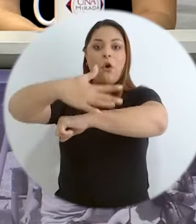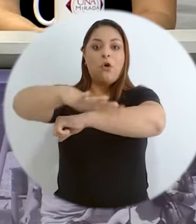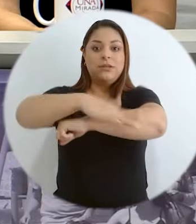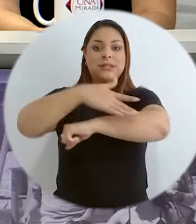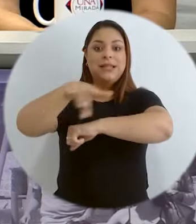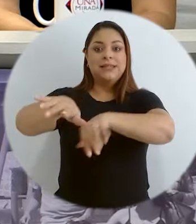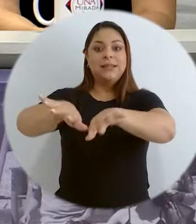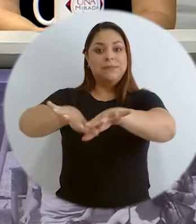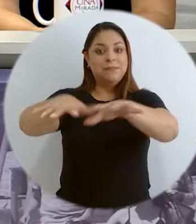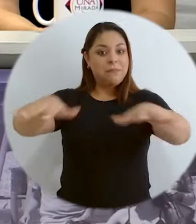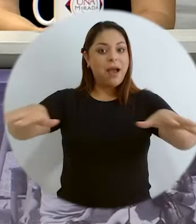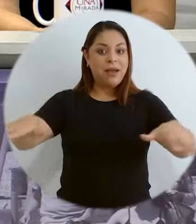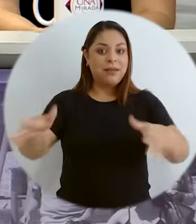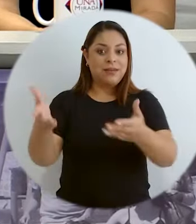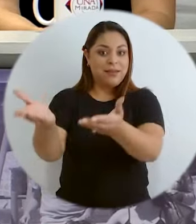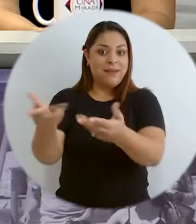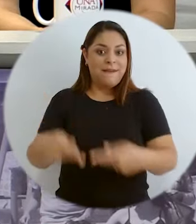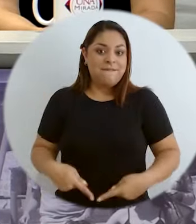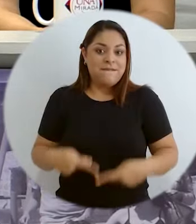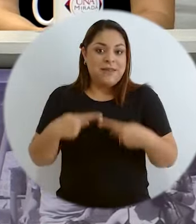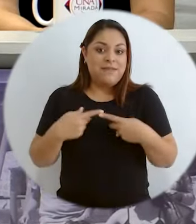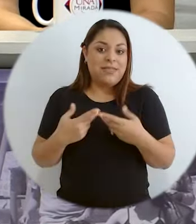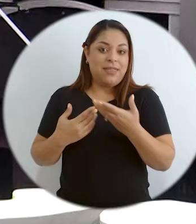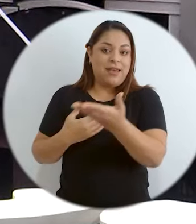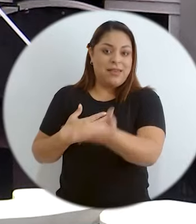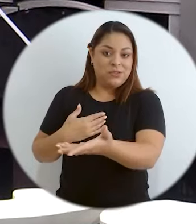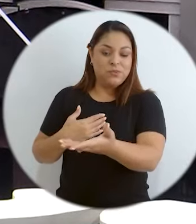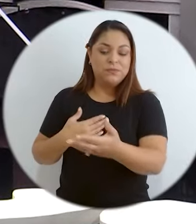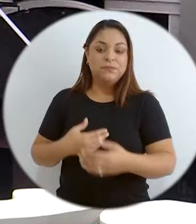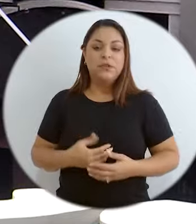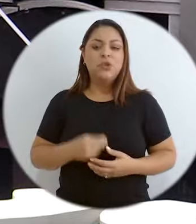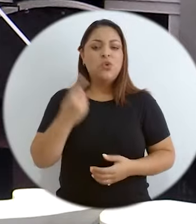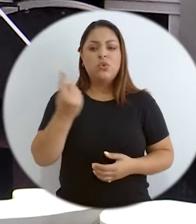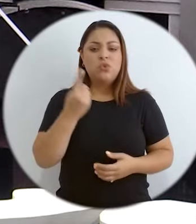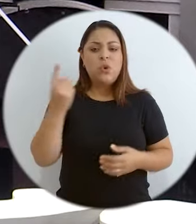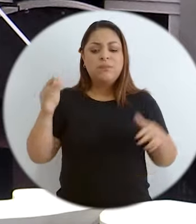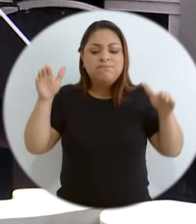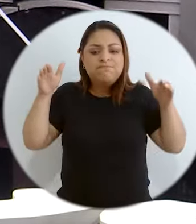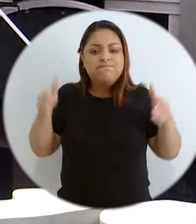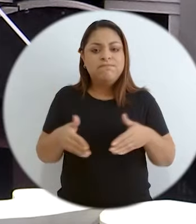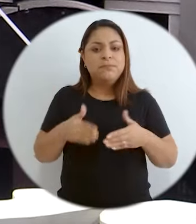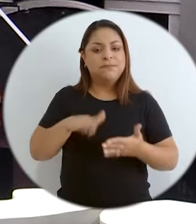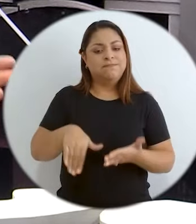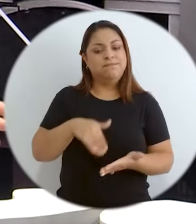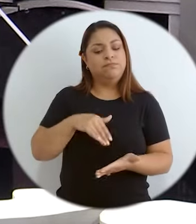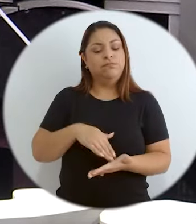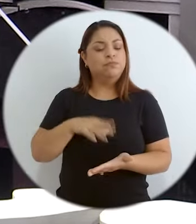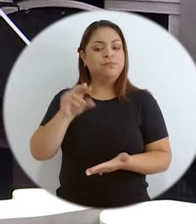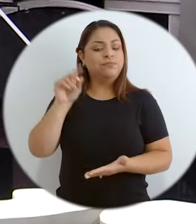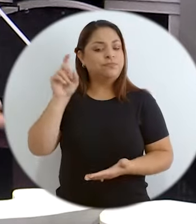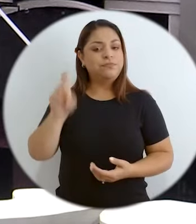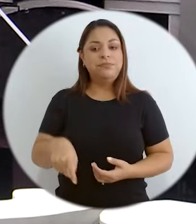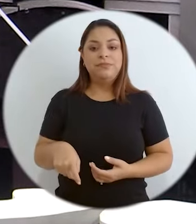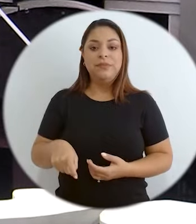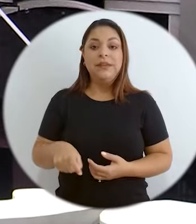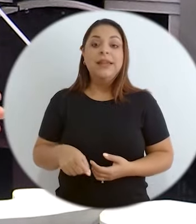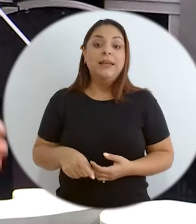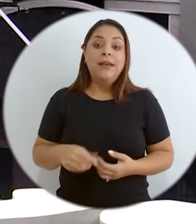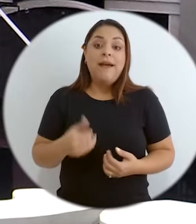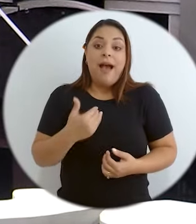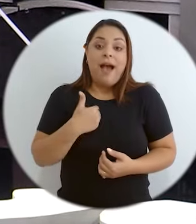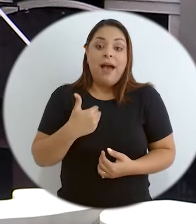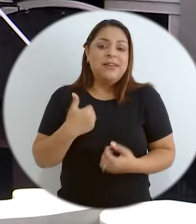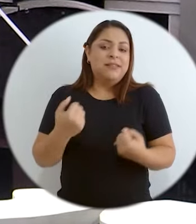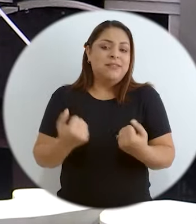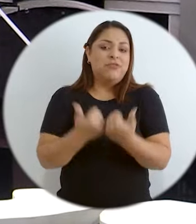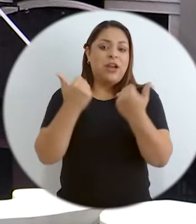vive de lo que le dan sus costas y de lo que le dan sus mares y océanos. Yo solo quisiera agregar el tema que me parece fundamental y es